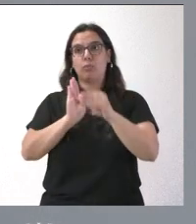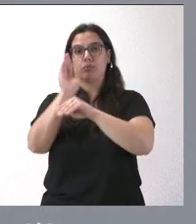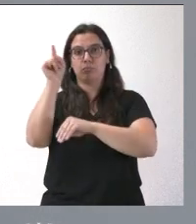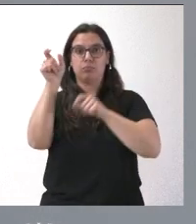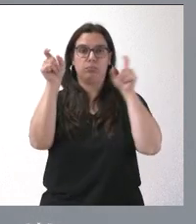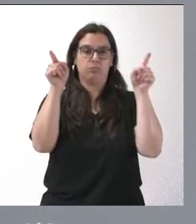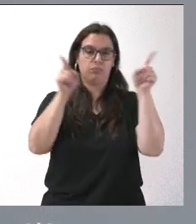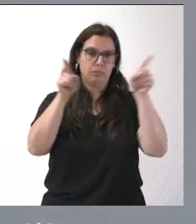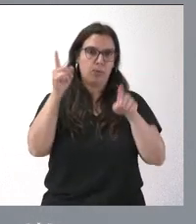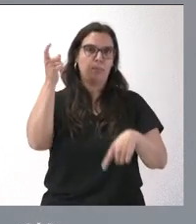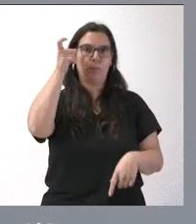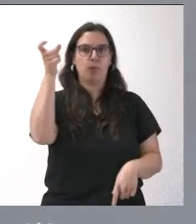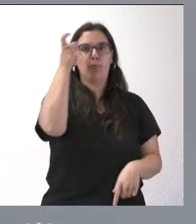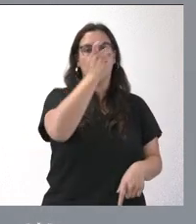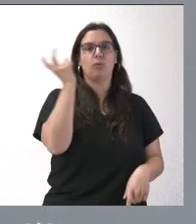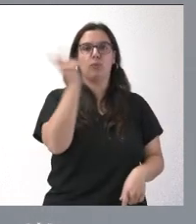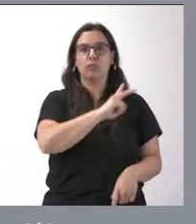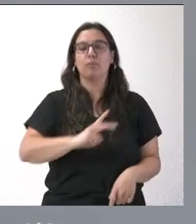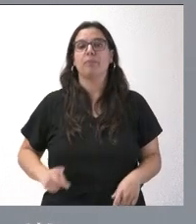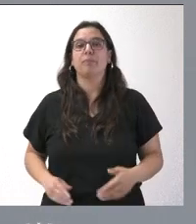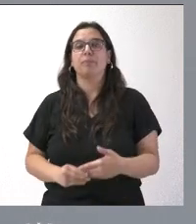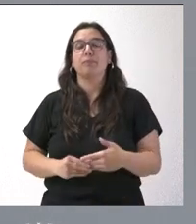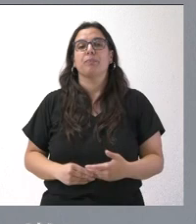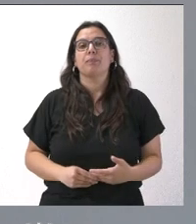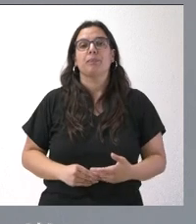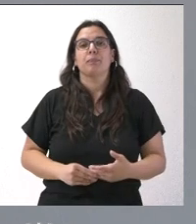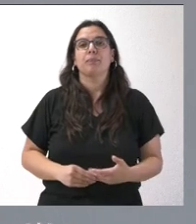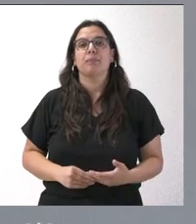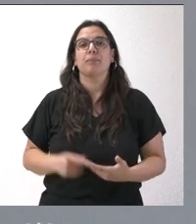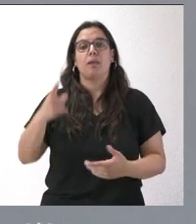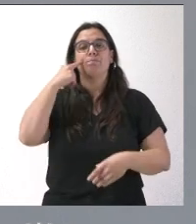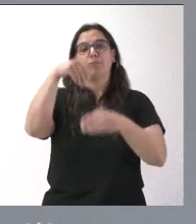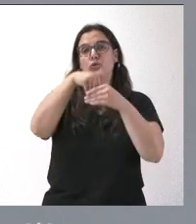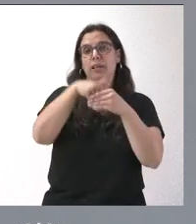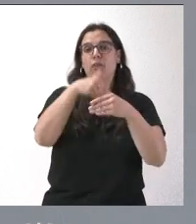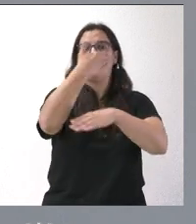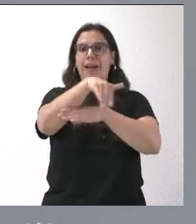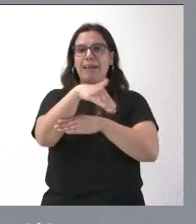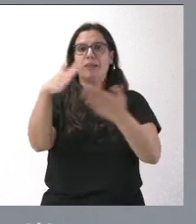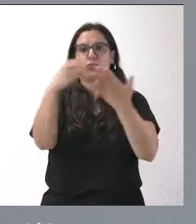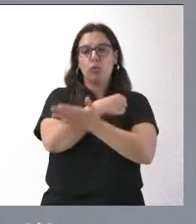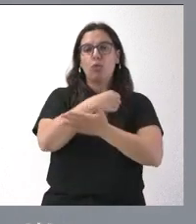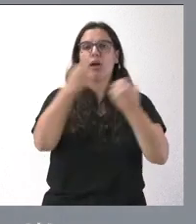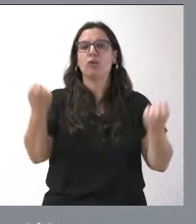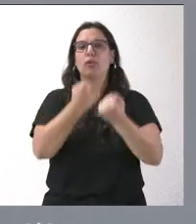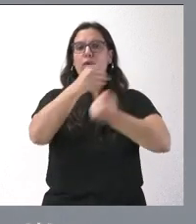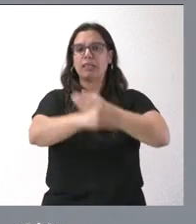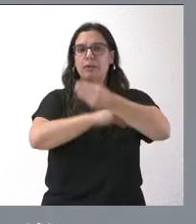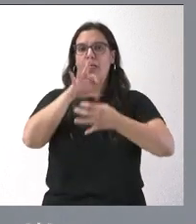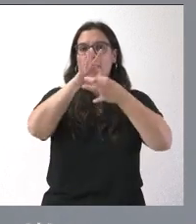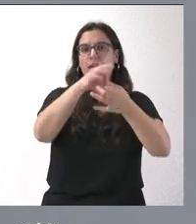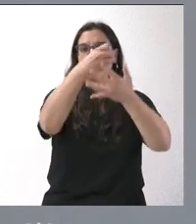inversión en Villafranca del Bierzo. Tienen ustedes aquí el contenido de las calles y las actuaciones que se van a realizar